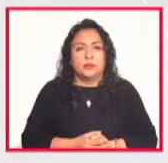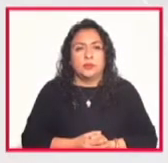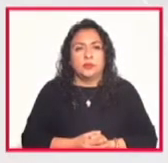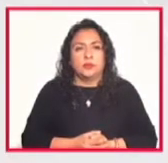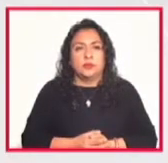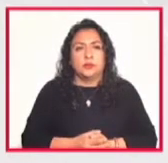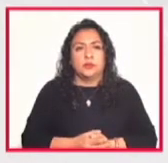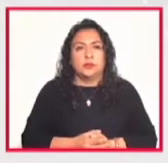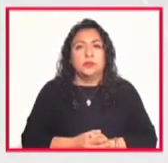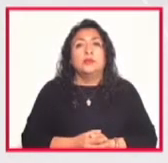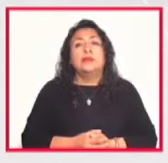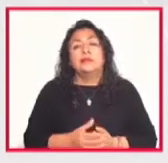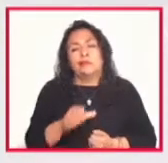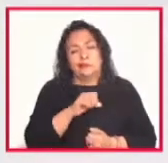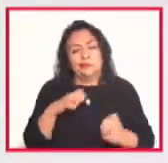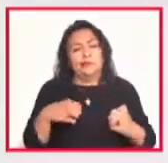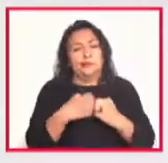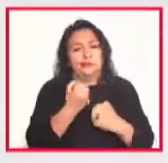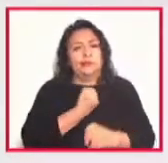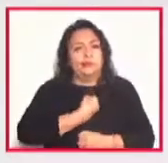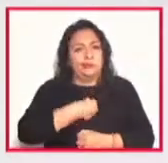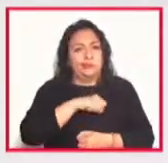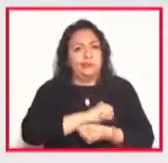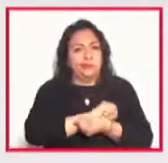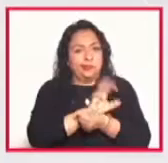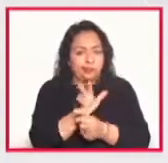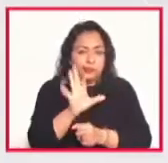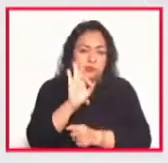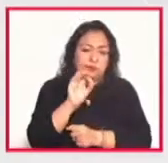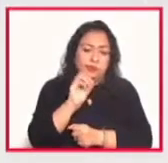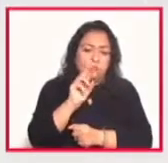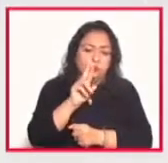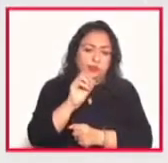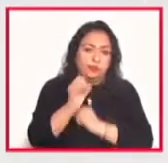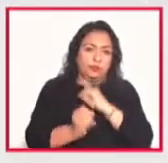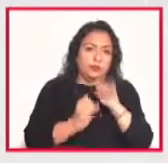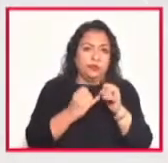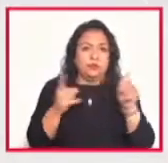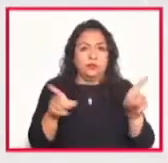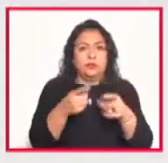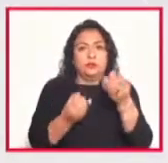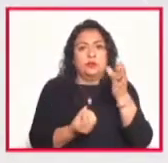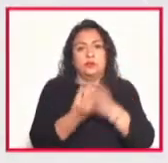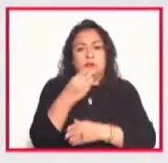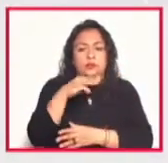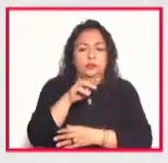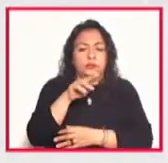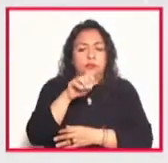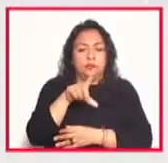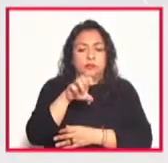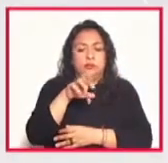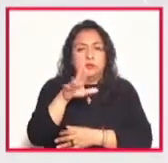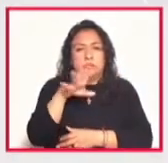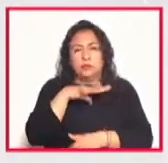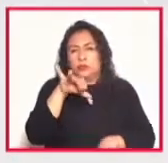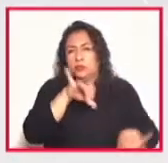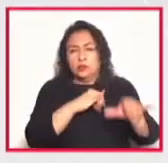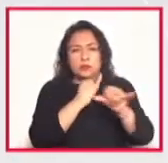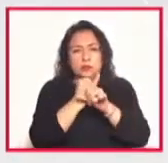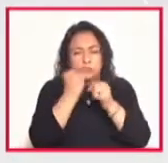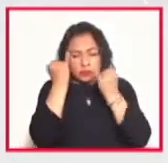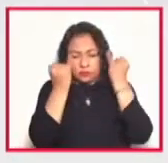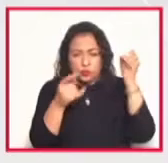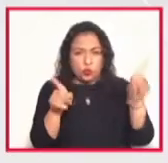debido a la contingencia sanitaria el Foro Internacional de Música Nueva Manuel Enríquez se convertirá en un laboratorio virtual de creación